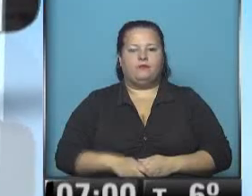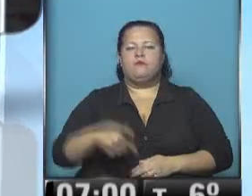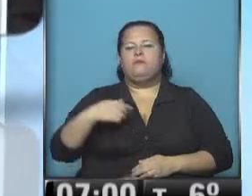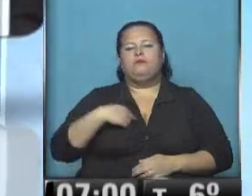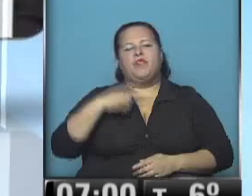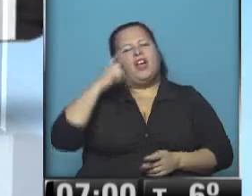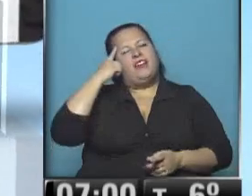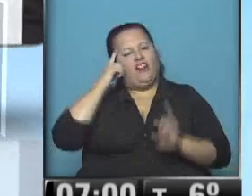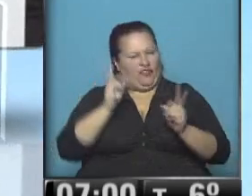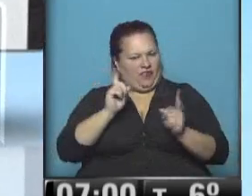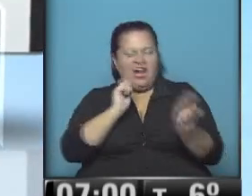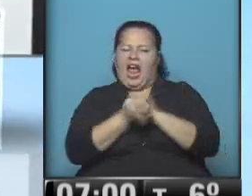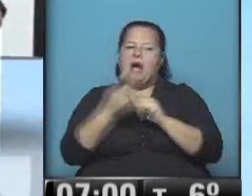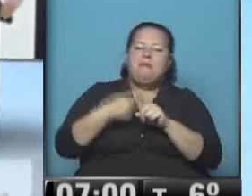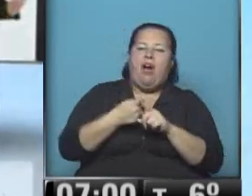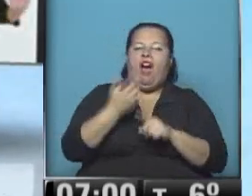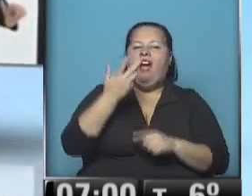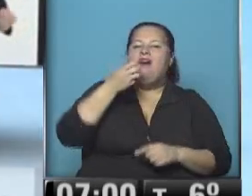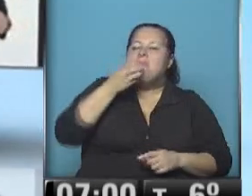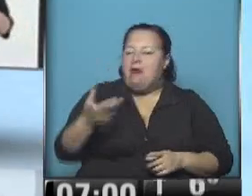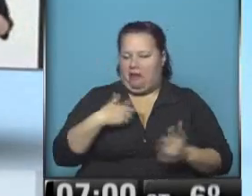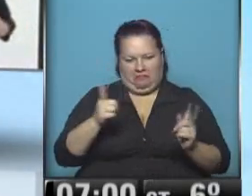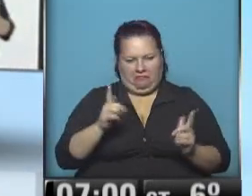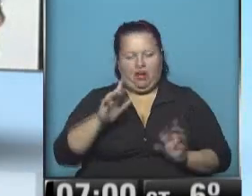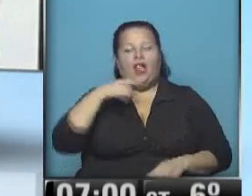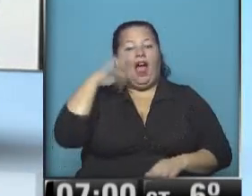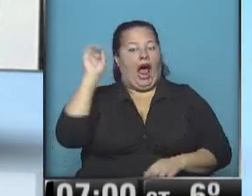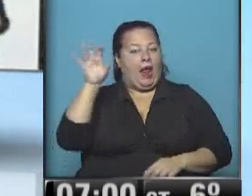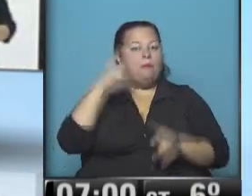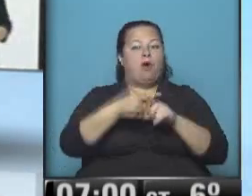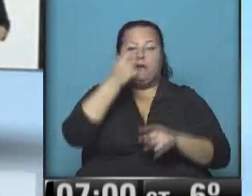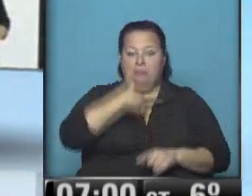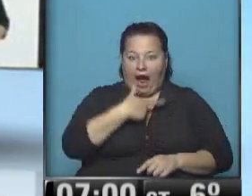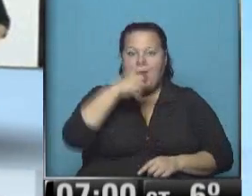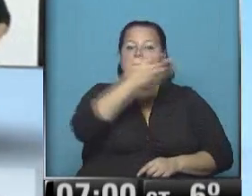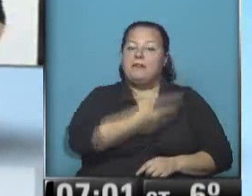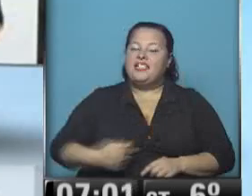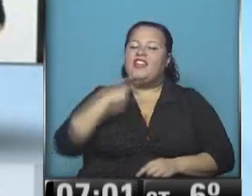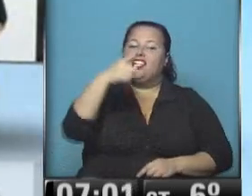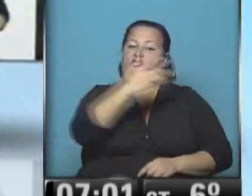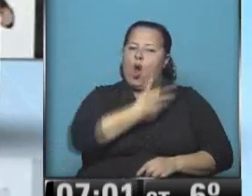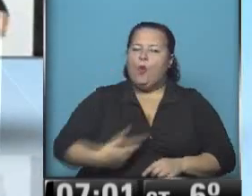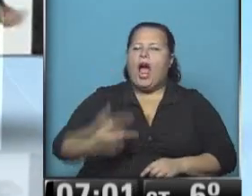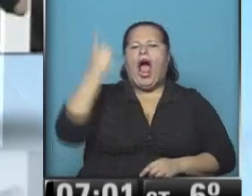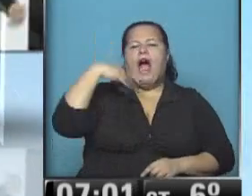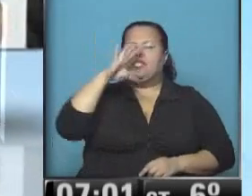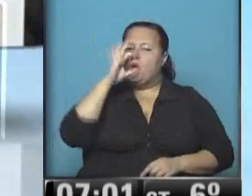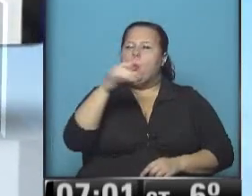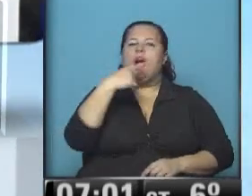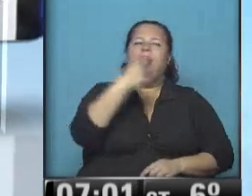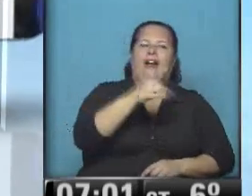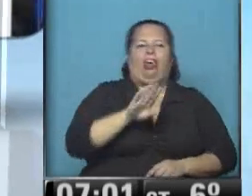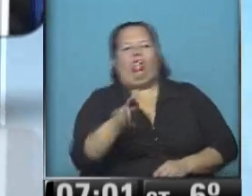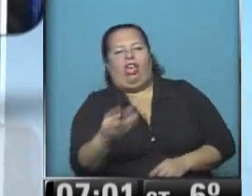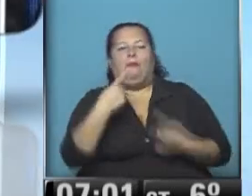No cambiamos las ideas por conveniencia. En una crítica a Macri, la presidenta aseguró que a su gobierno nunca le habrán escuchado decir